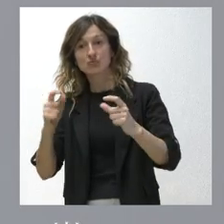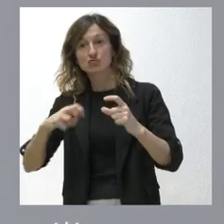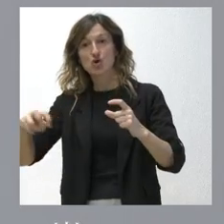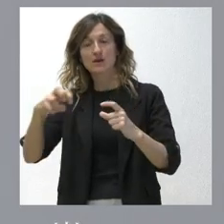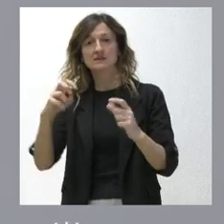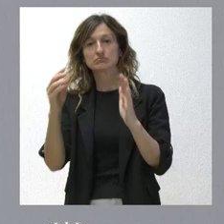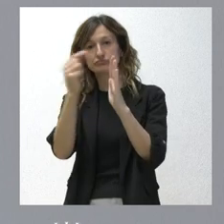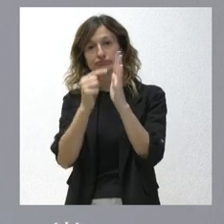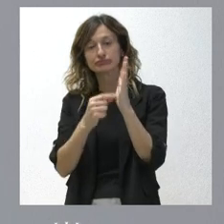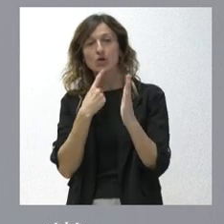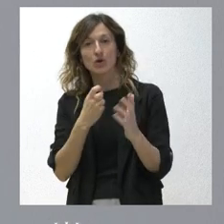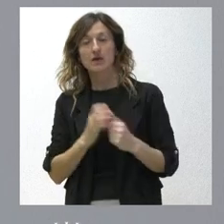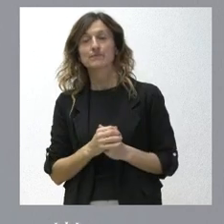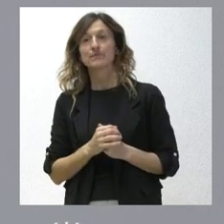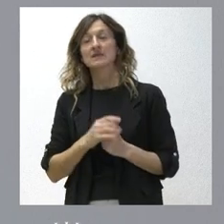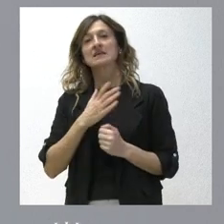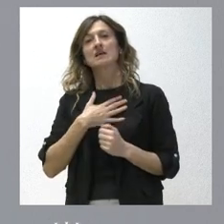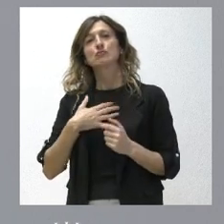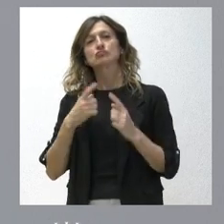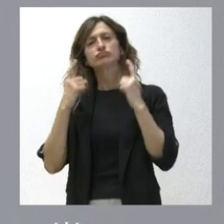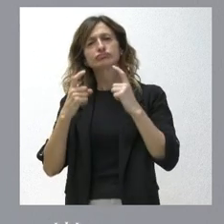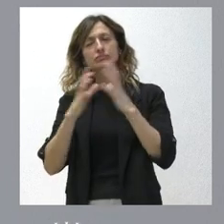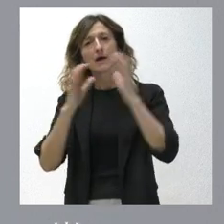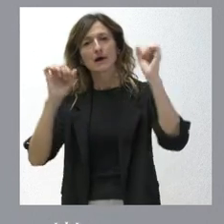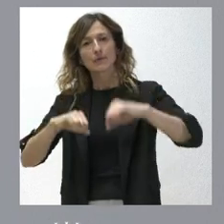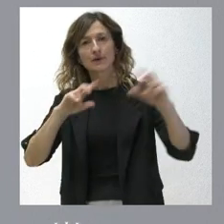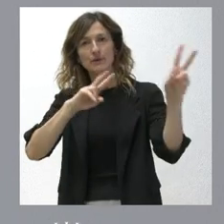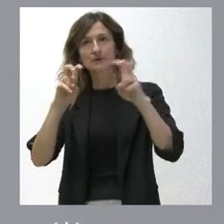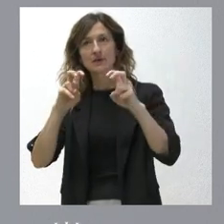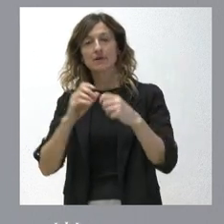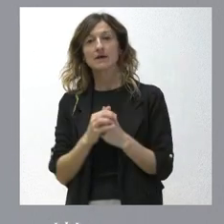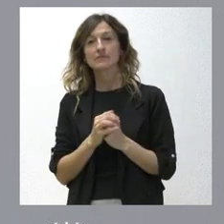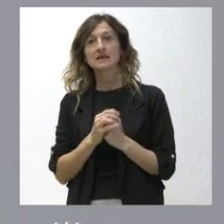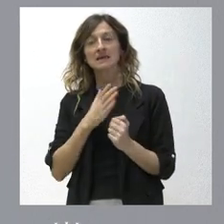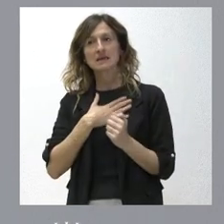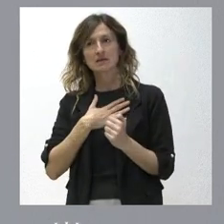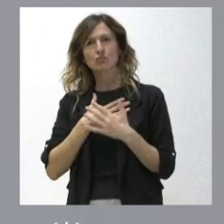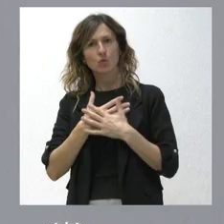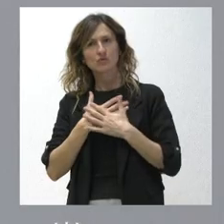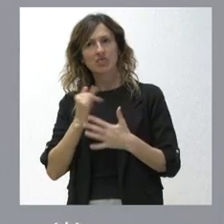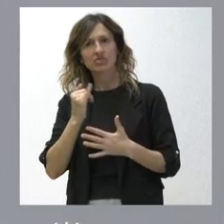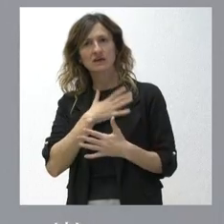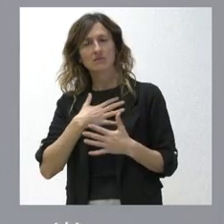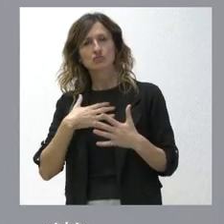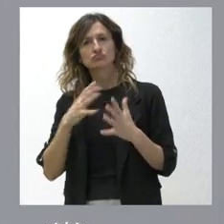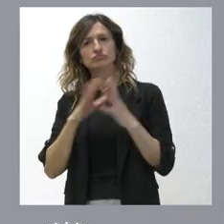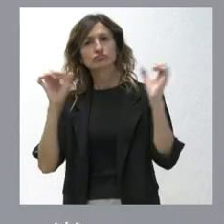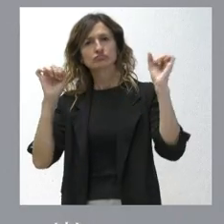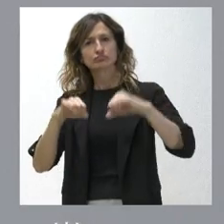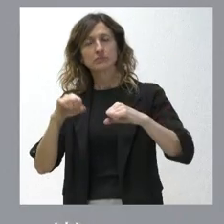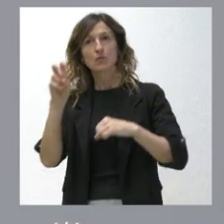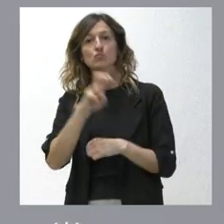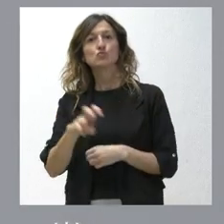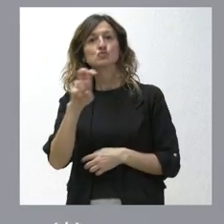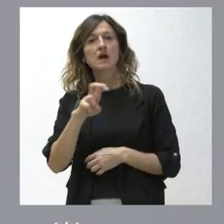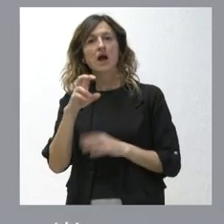para poder intentar llegar a acuerdos sobre esta materia. Nosotros vamos con la voluntad de intentar llegar a acuerdos, de buscar la unión